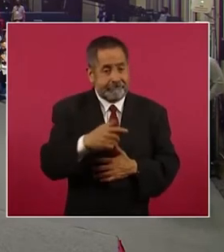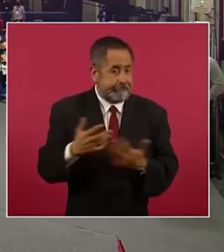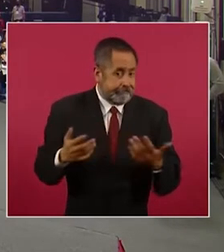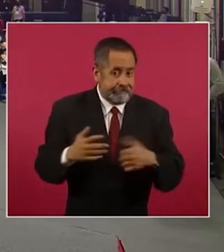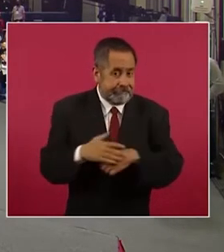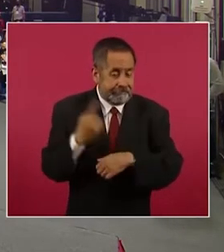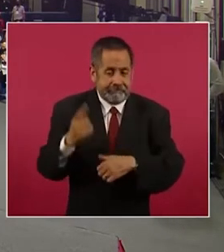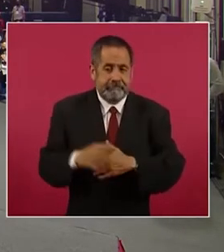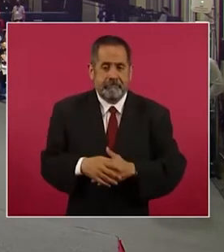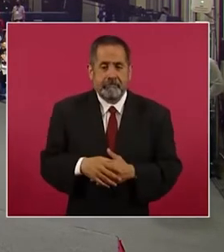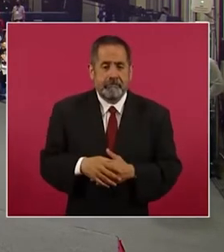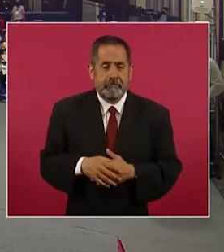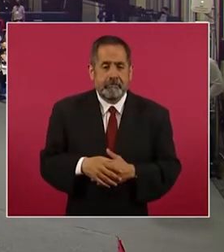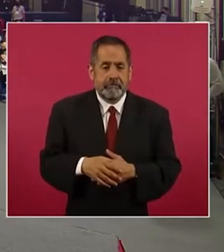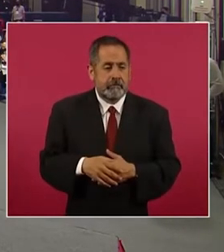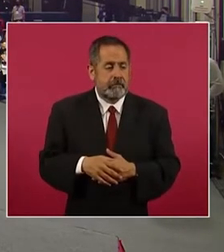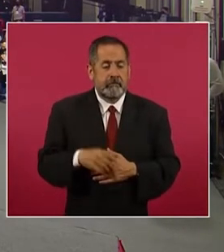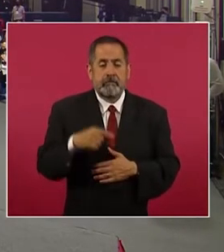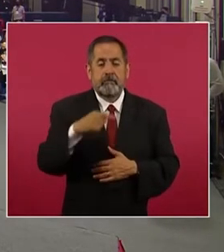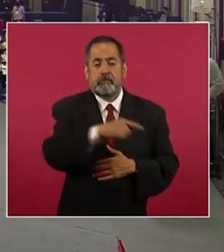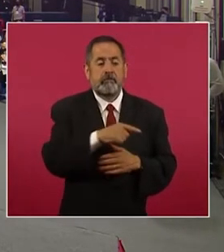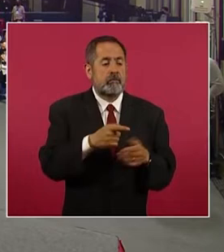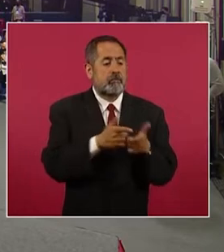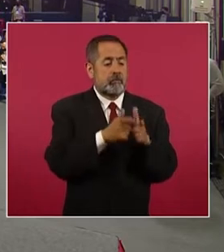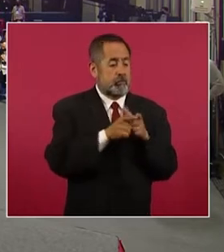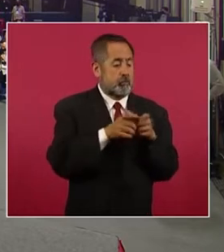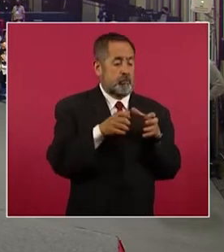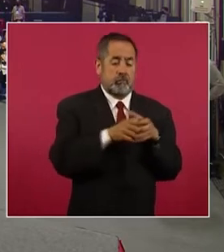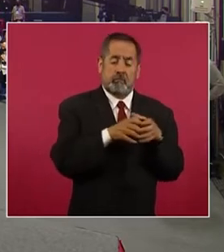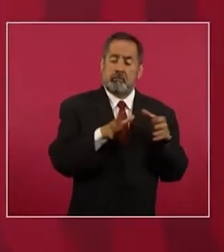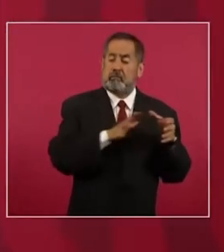era una casta divina